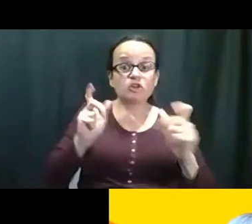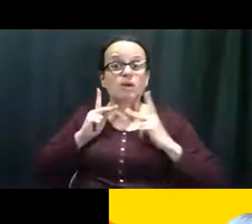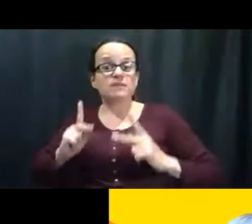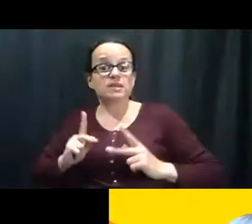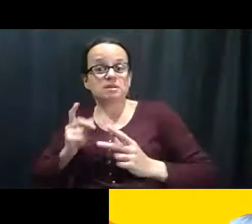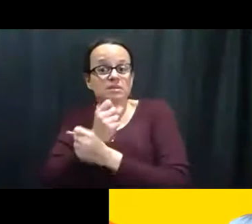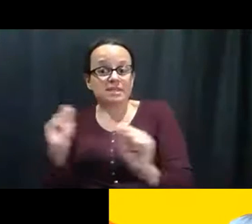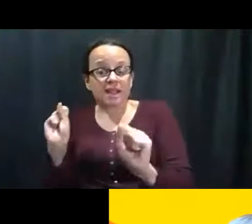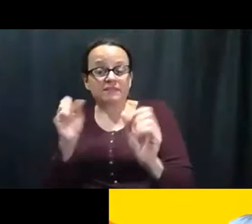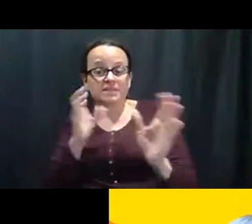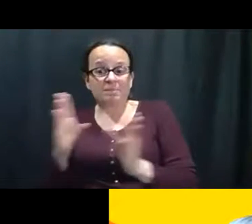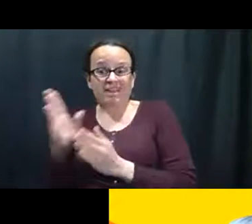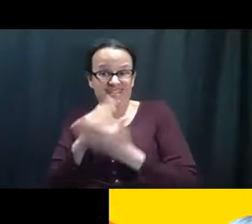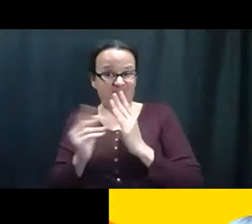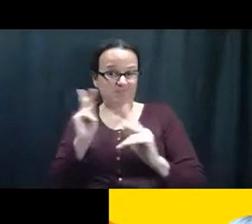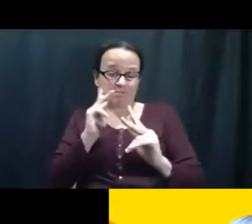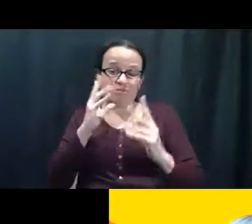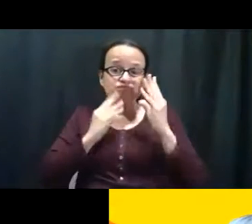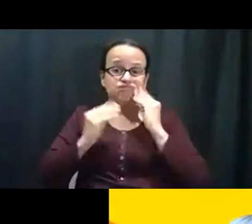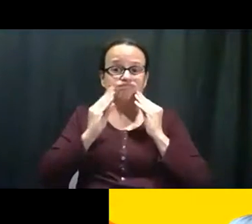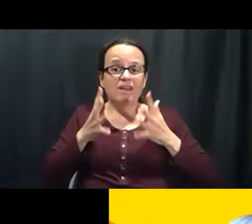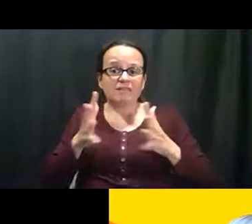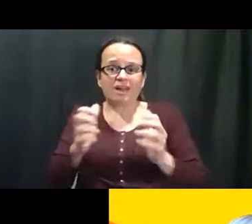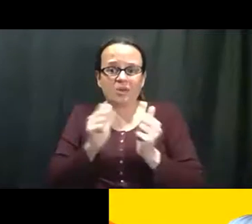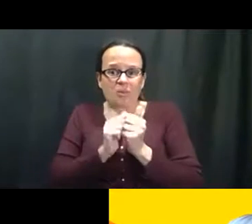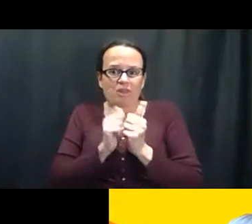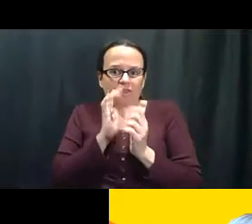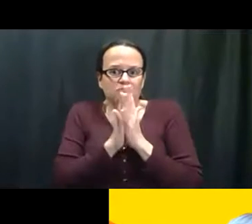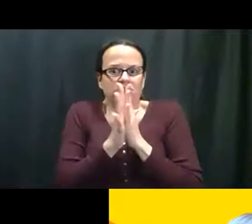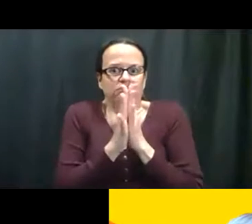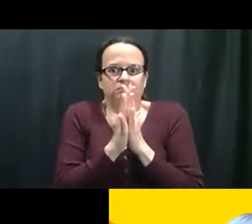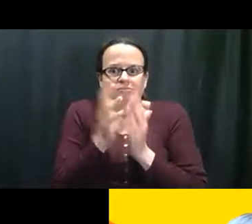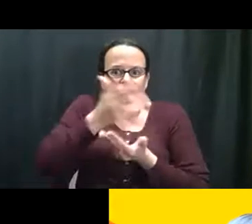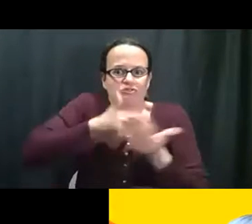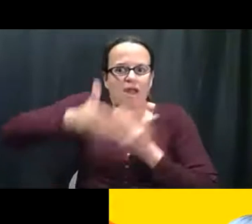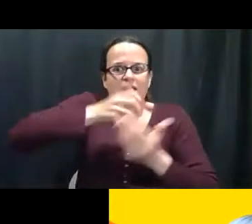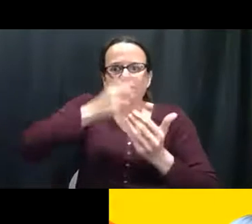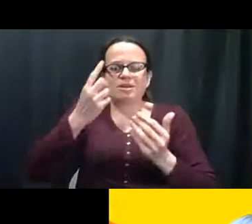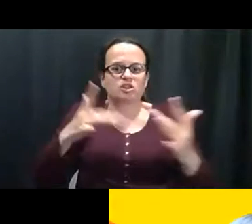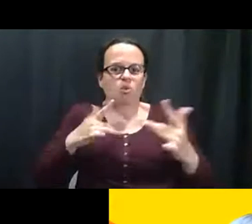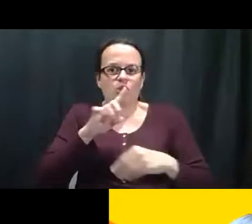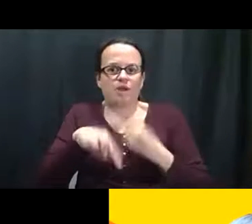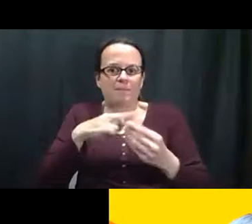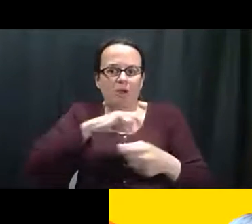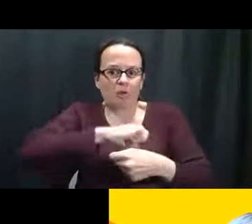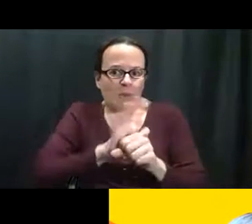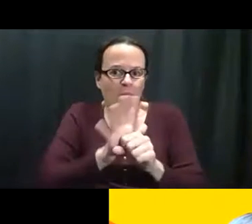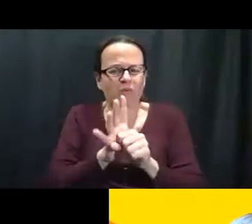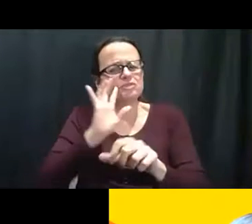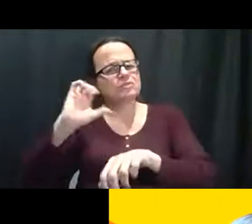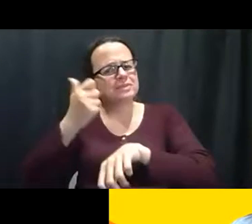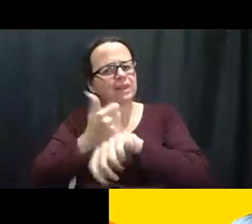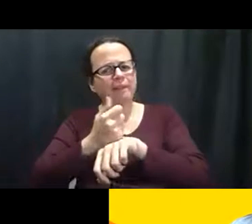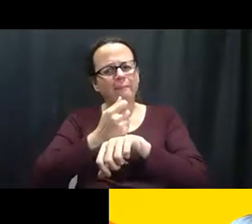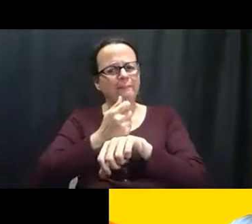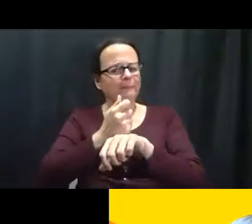o un plan psicológico de seguridad. Eh, hay gente que tiene, a, a, ansiedad y no quiere estar en, en un grupo de